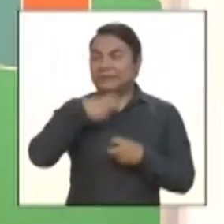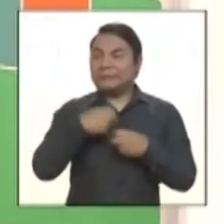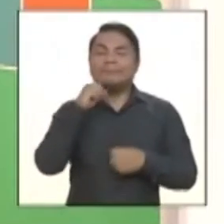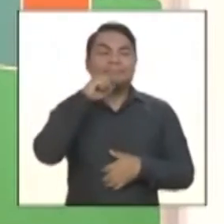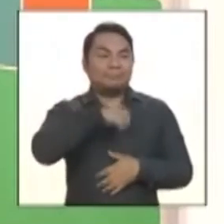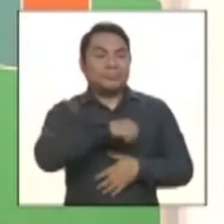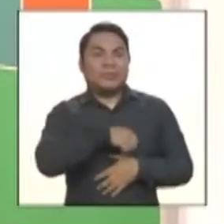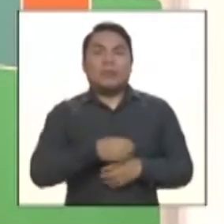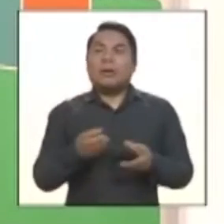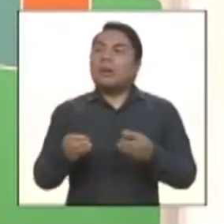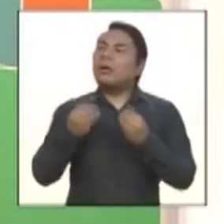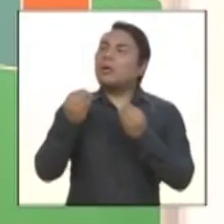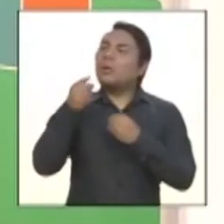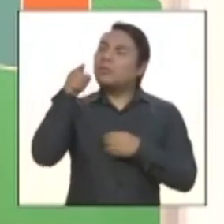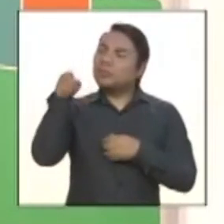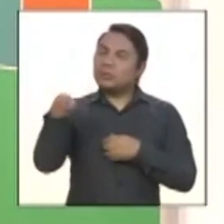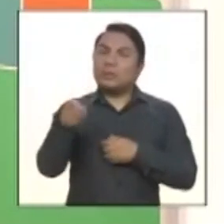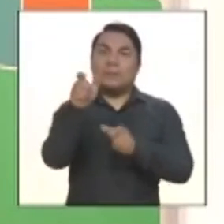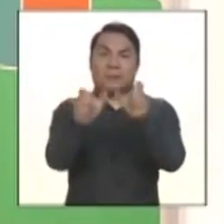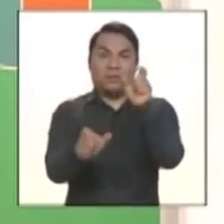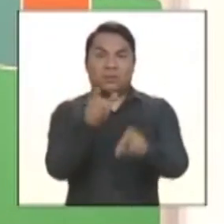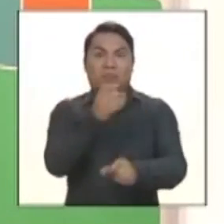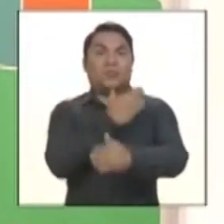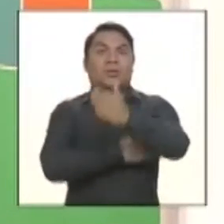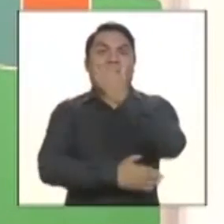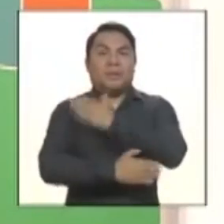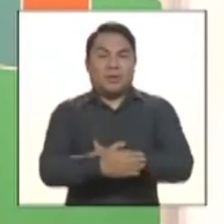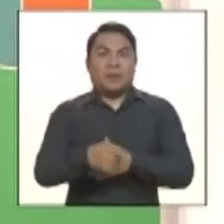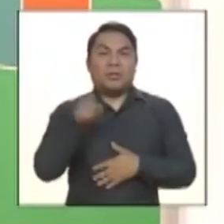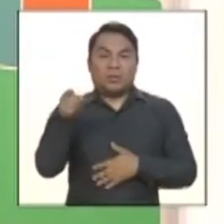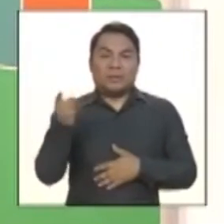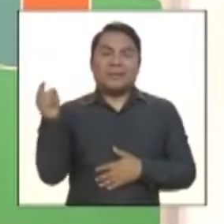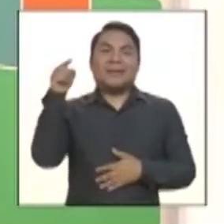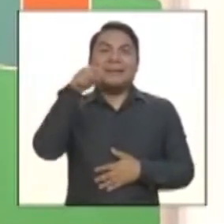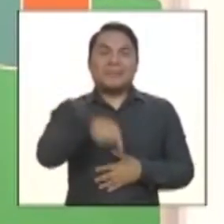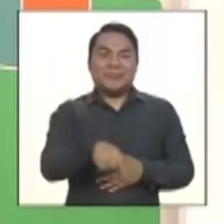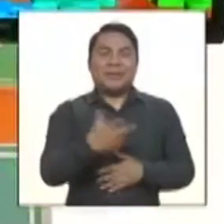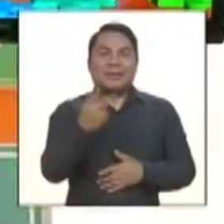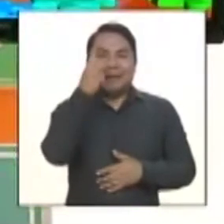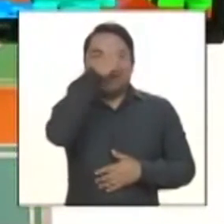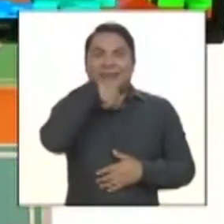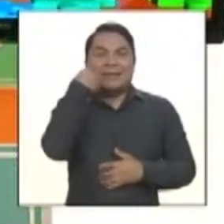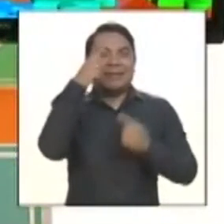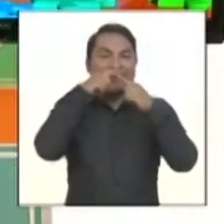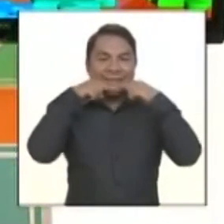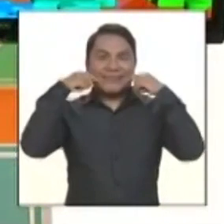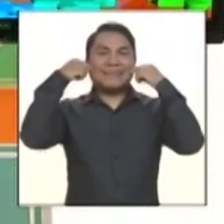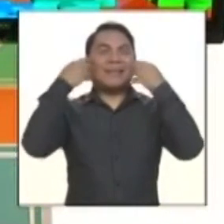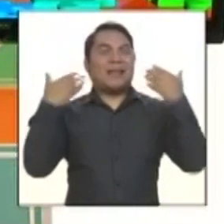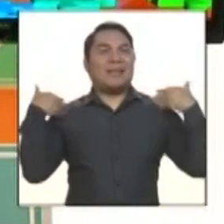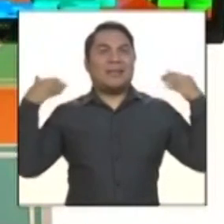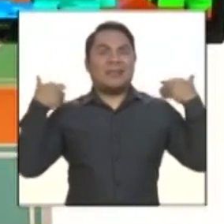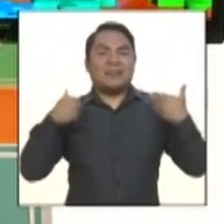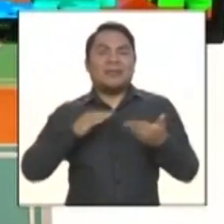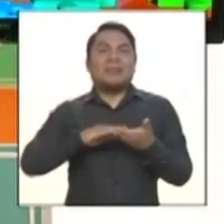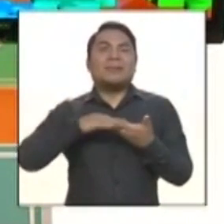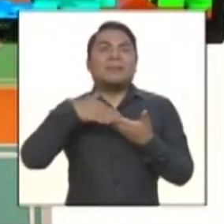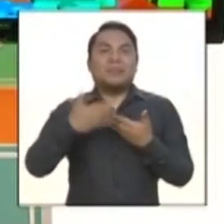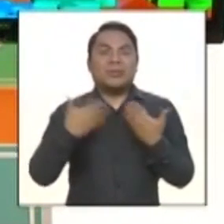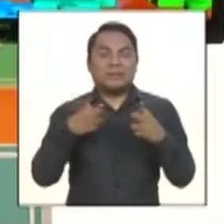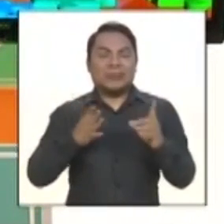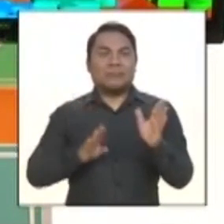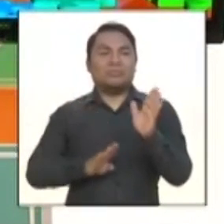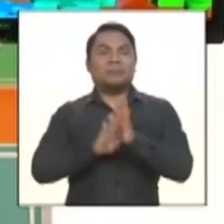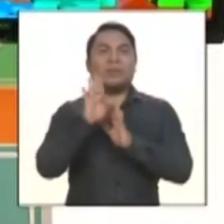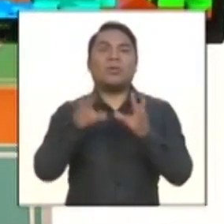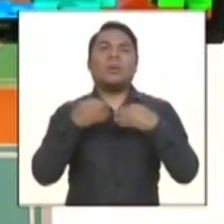¿Cómo tú, con persona con discapacidad, vienes aquí con esa sonrisa, con esa alegría, después de haber tenido éxito en muchas